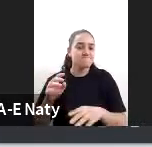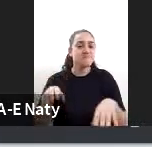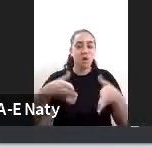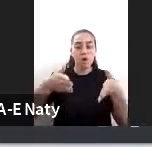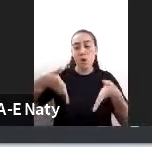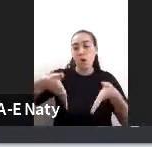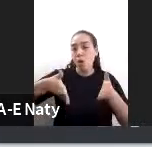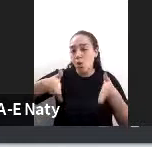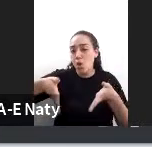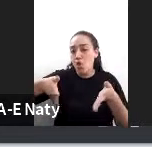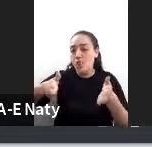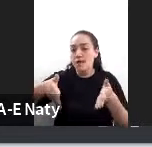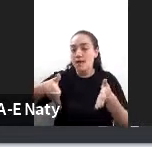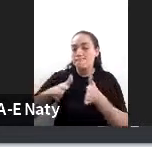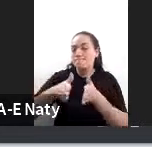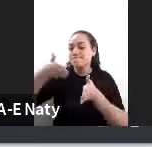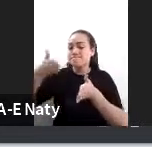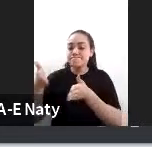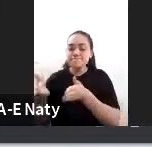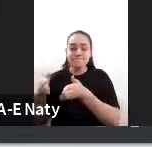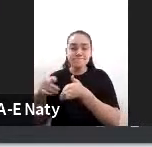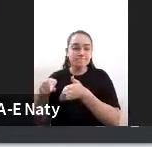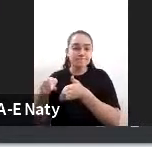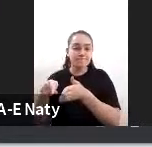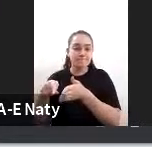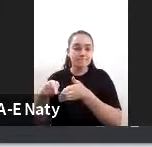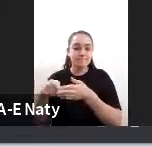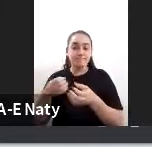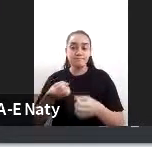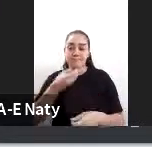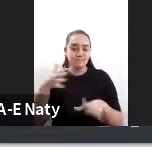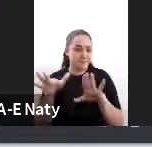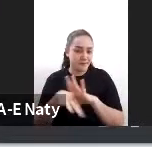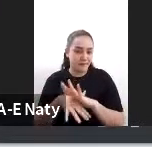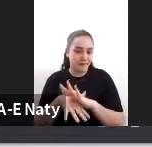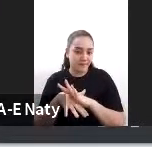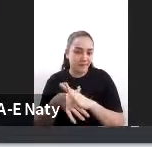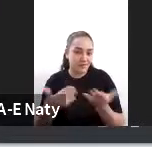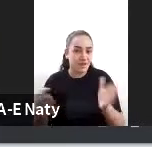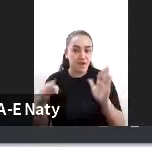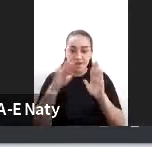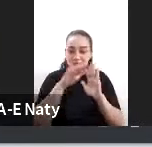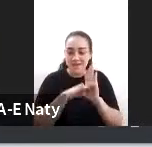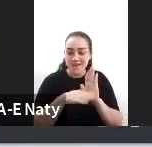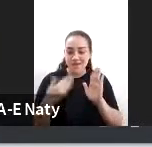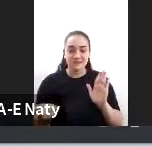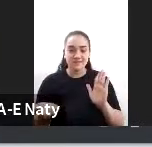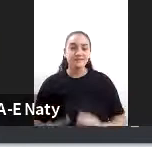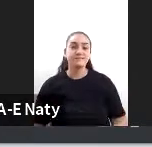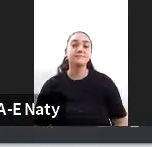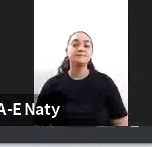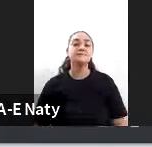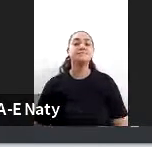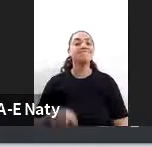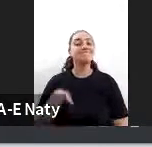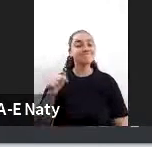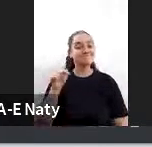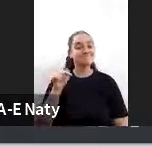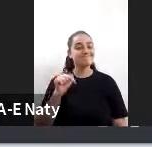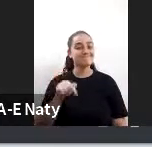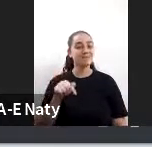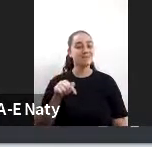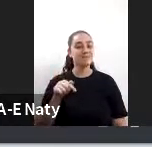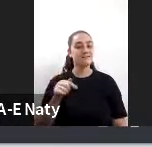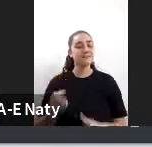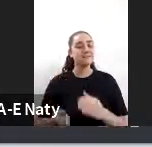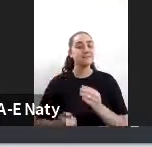una ruta que está perfectamente digamos en buenas condiciones entonces ahí empieza también como una política